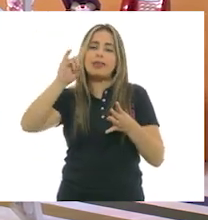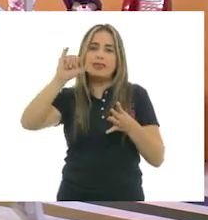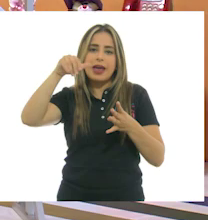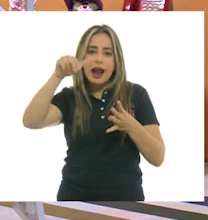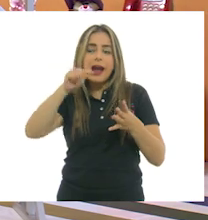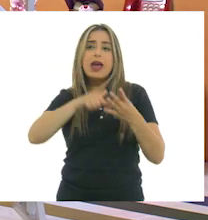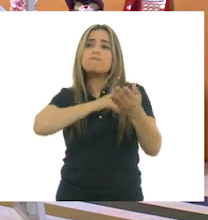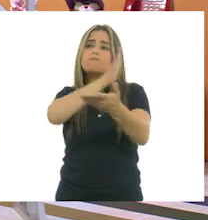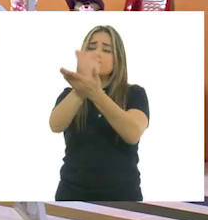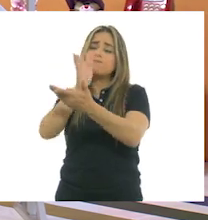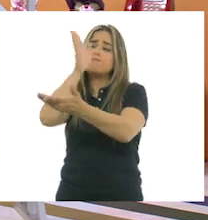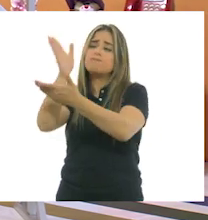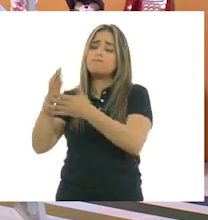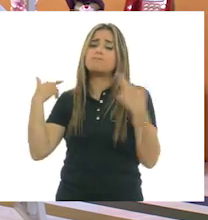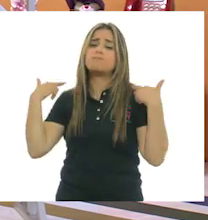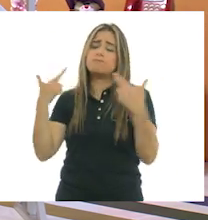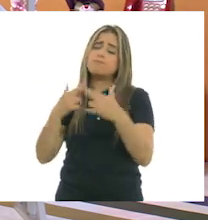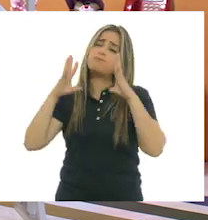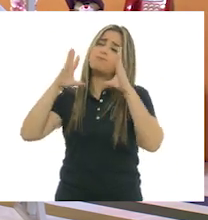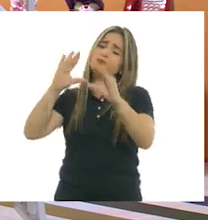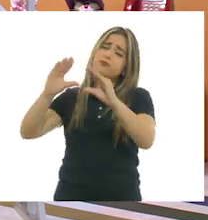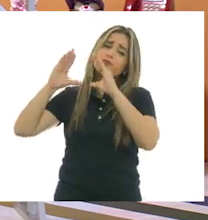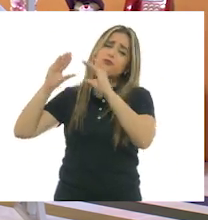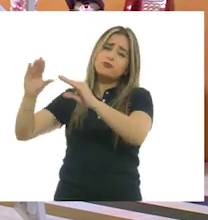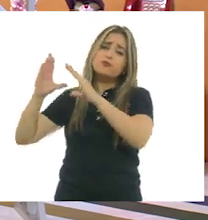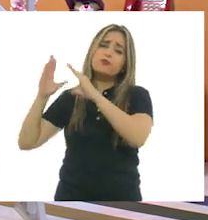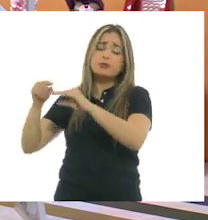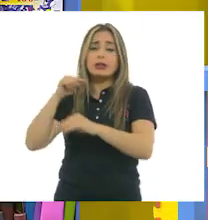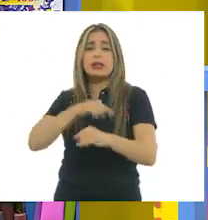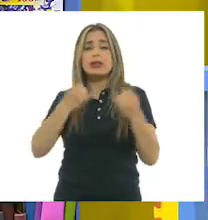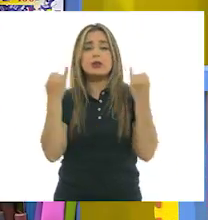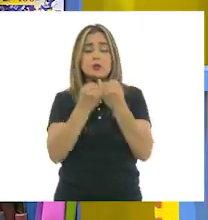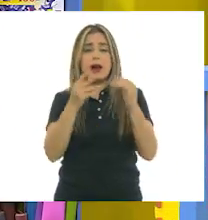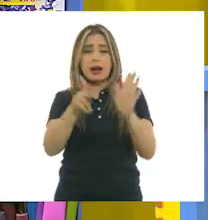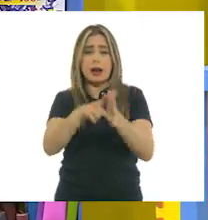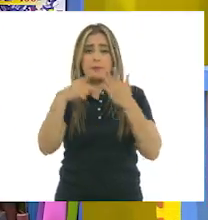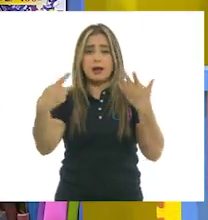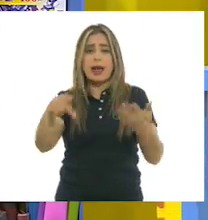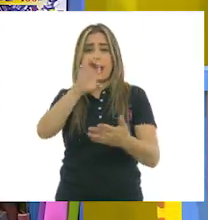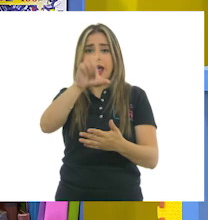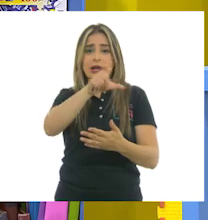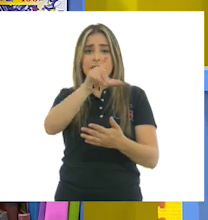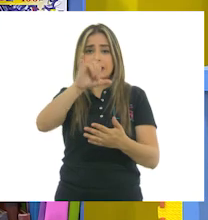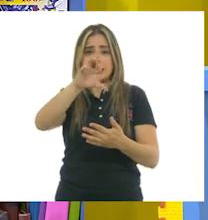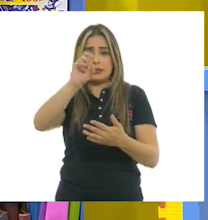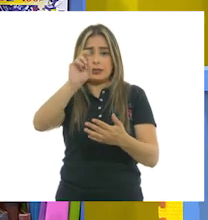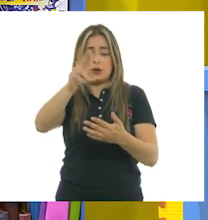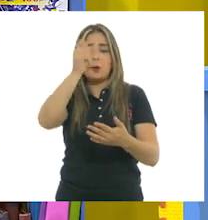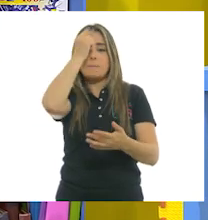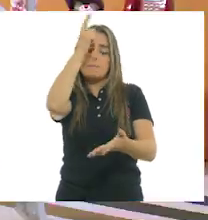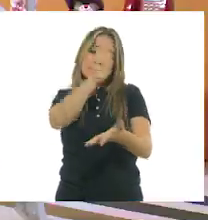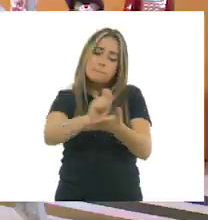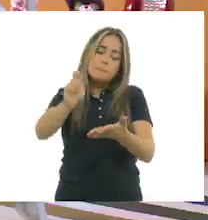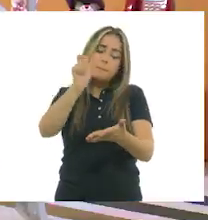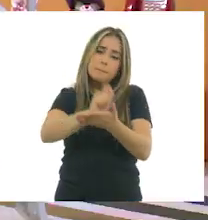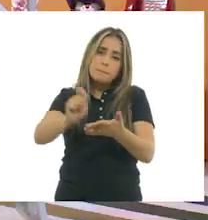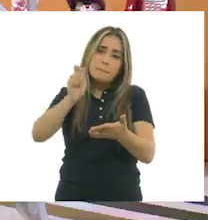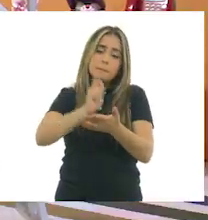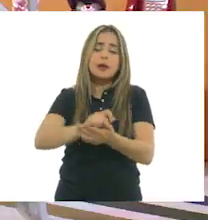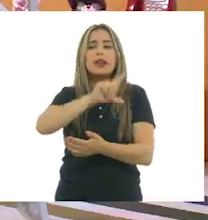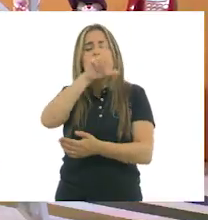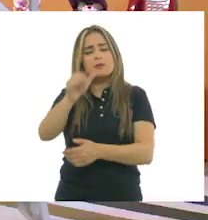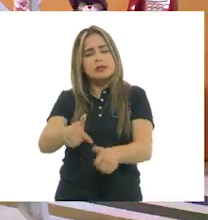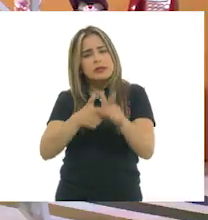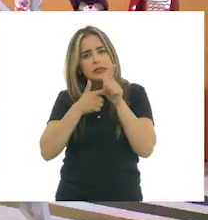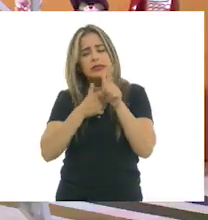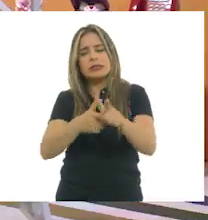Escribió regularmente durante años en el diario Excelsior y combinó su actividad académica y creativa con la política